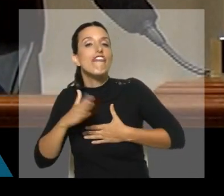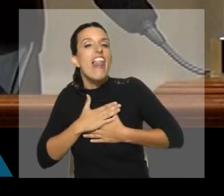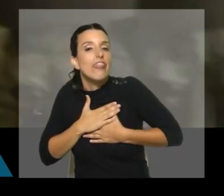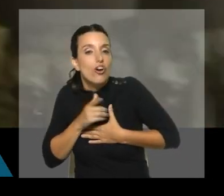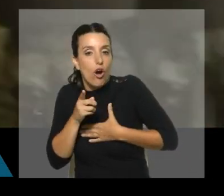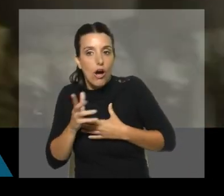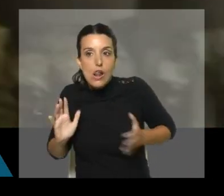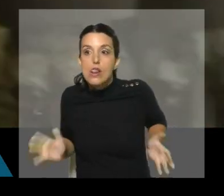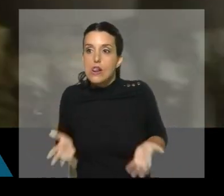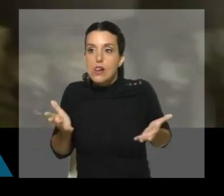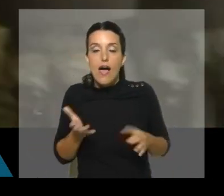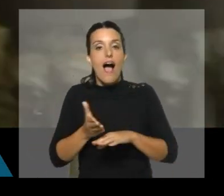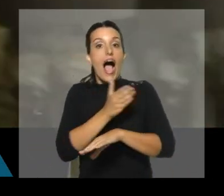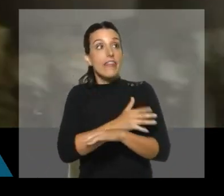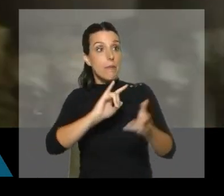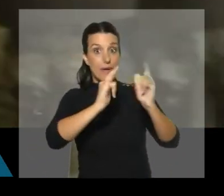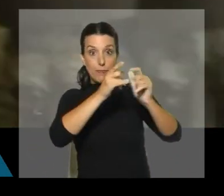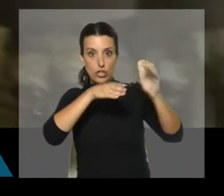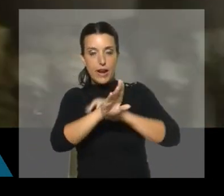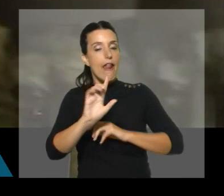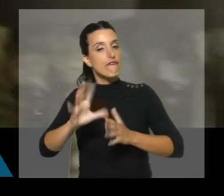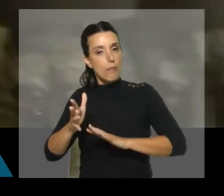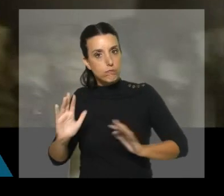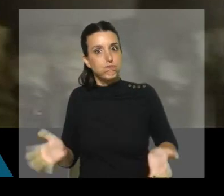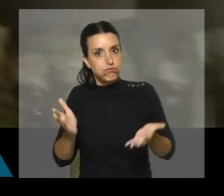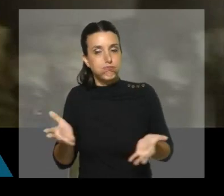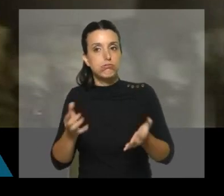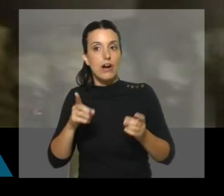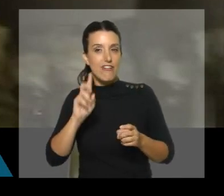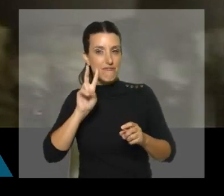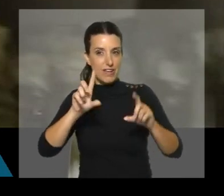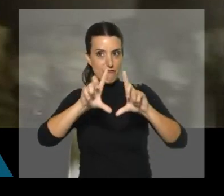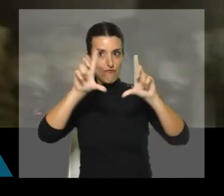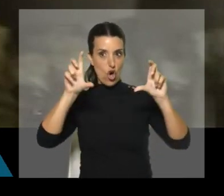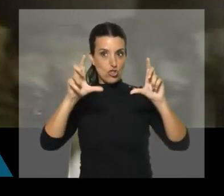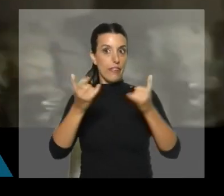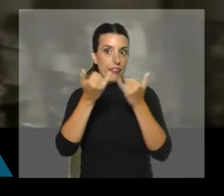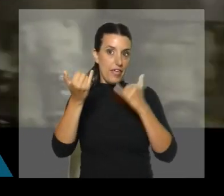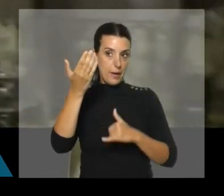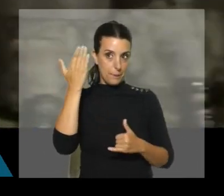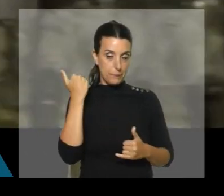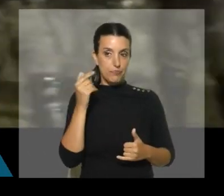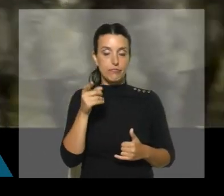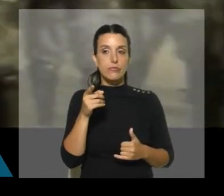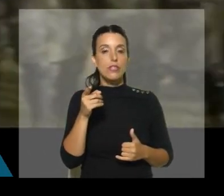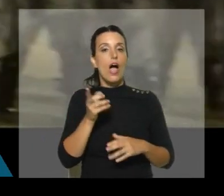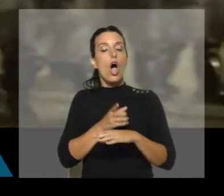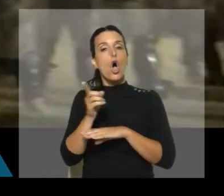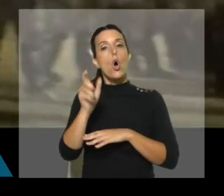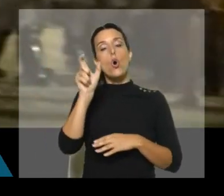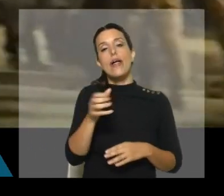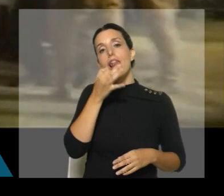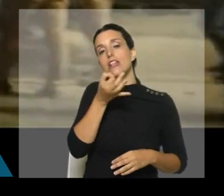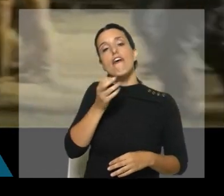el asalto o toma del Capitolio. Ahí vemos algunas imágenes de aquel día. Lo acusan de declaración